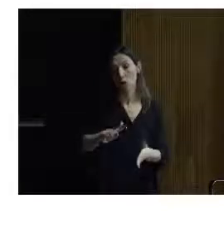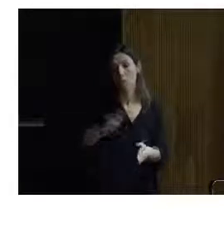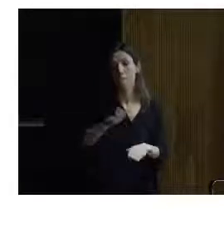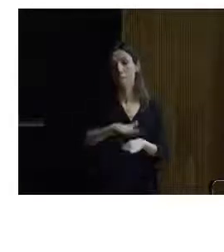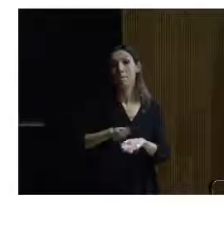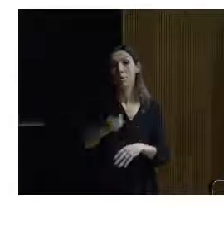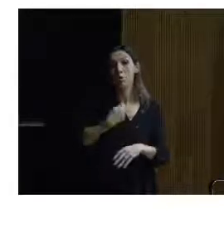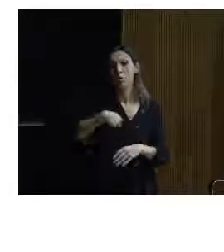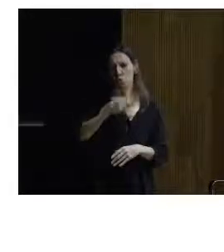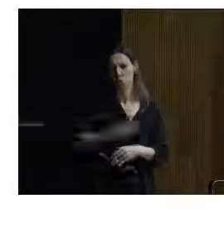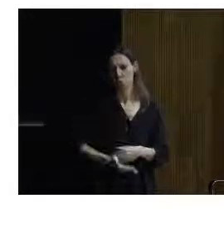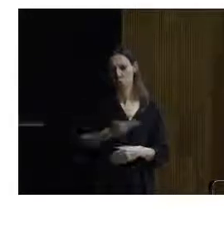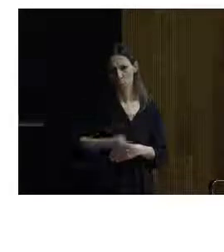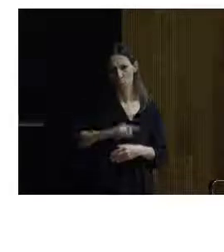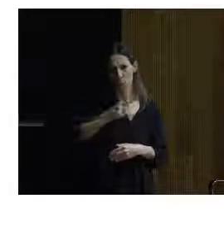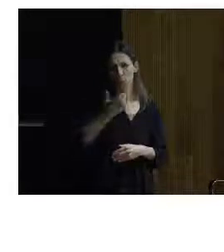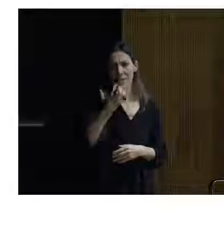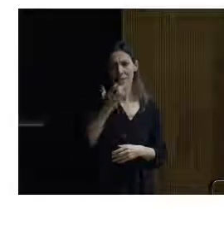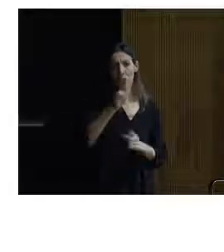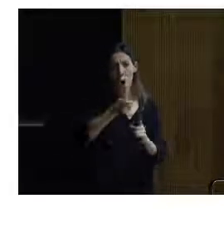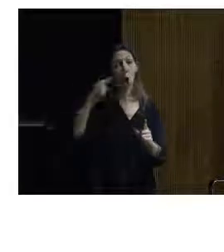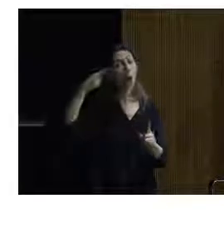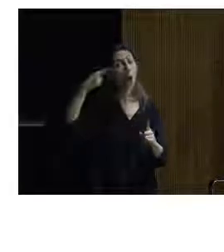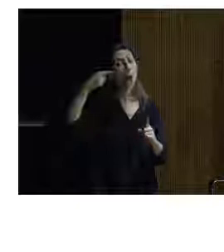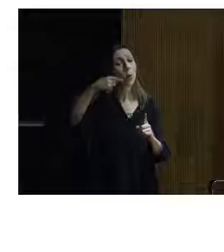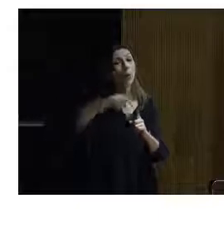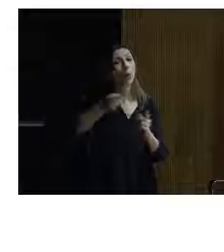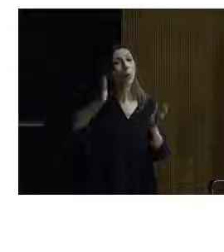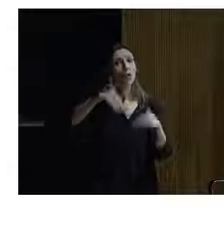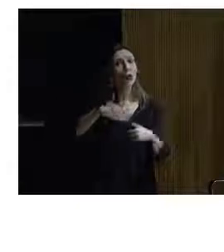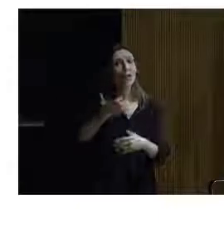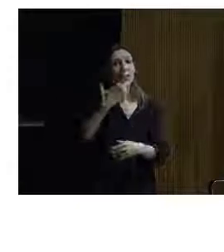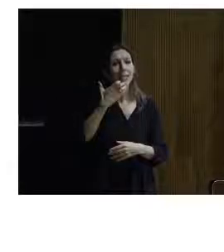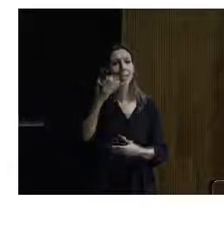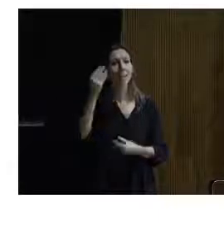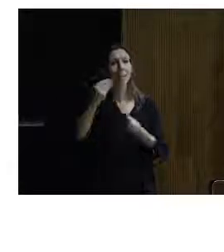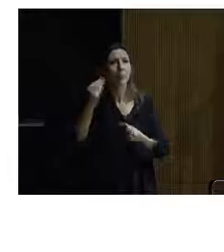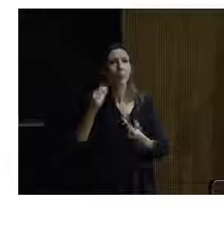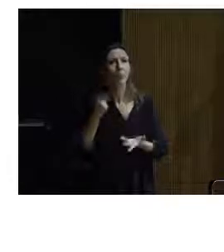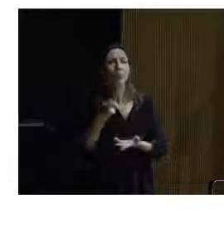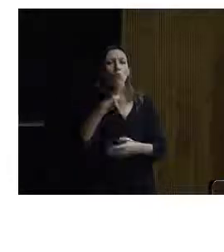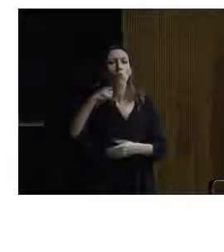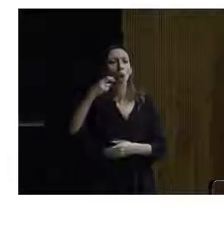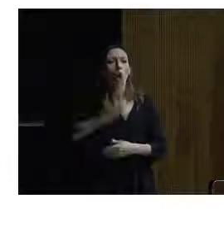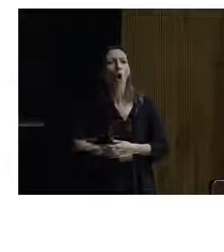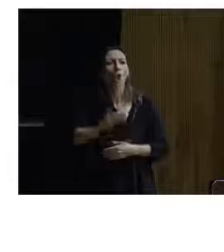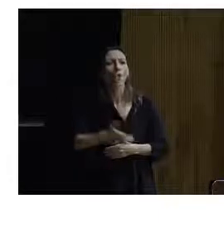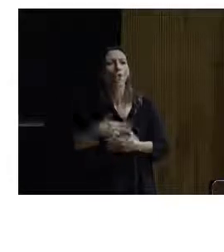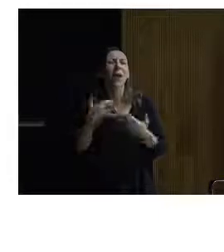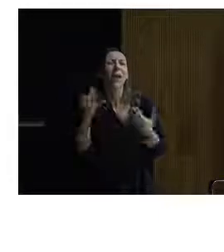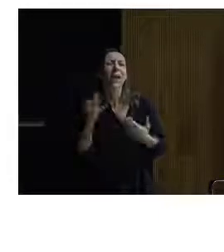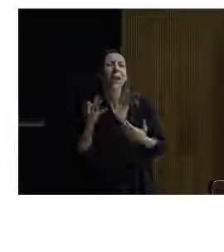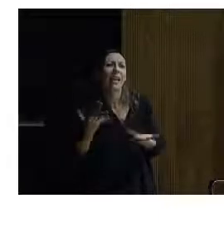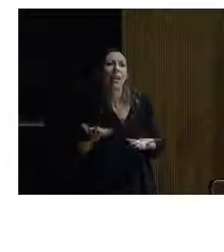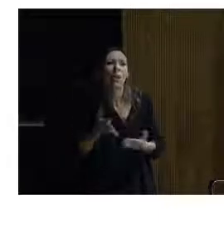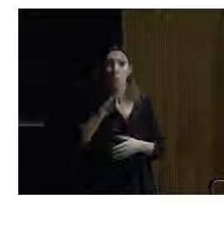si no se fijan unos objetivos, si no identificamos qué es aquello que queremos preservar y por qué lo queremos preservar,